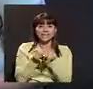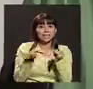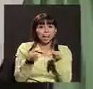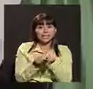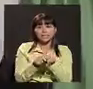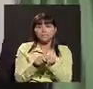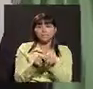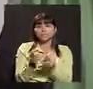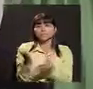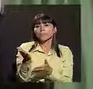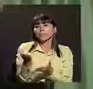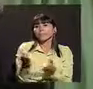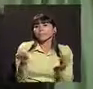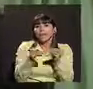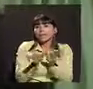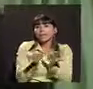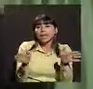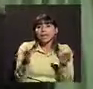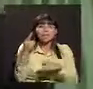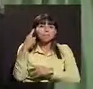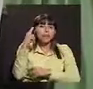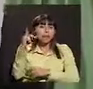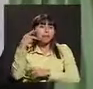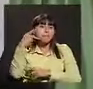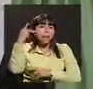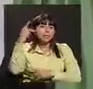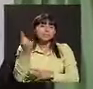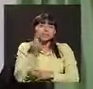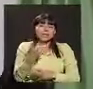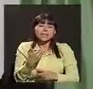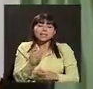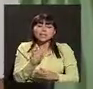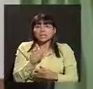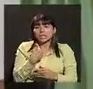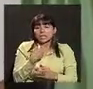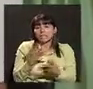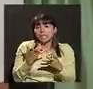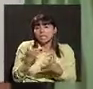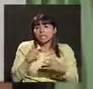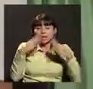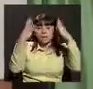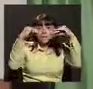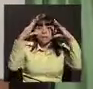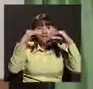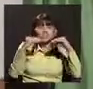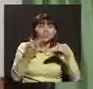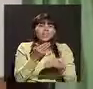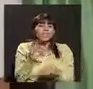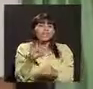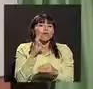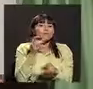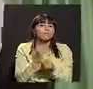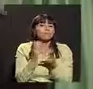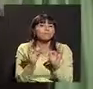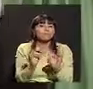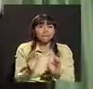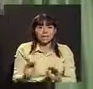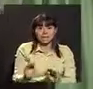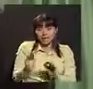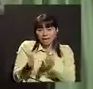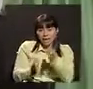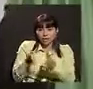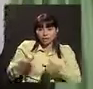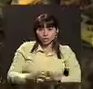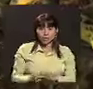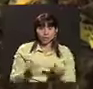sorda y también algo más general para los padres que simplemente se quieren informar cuál es la forma ideal de criar